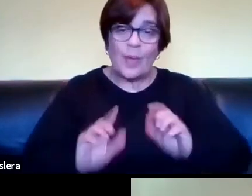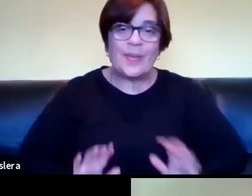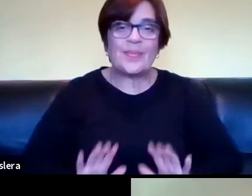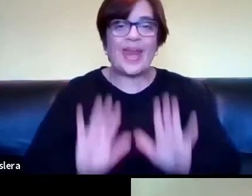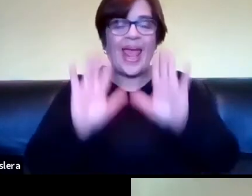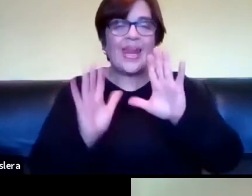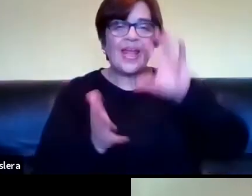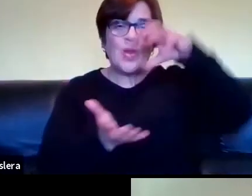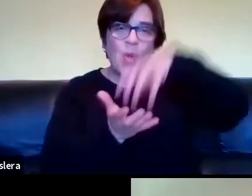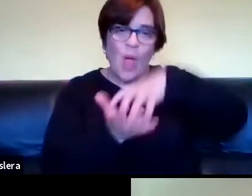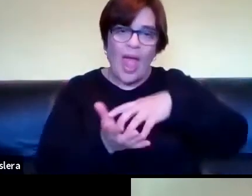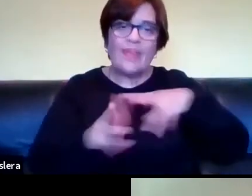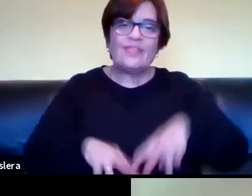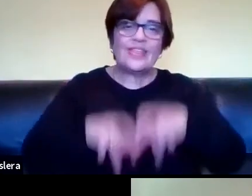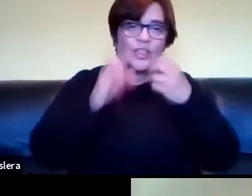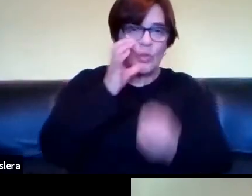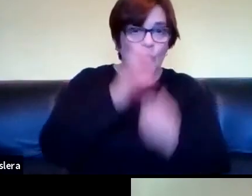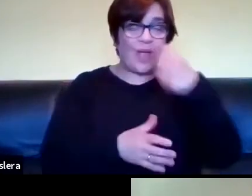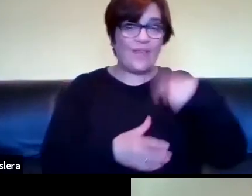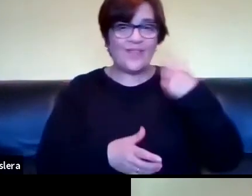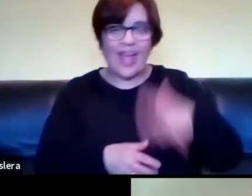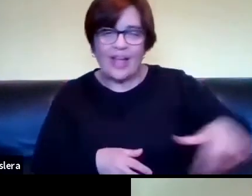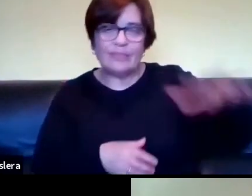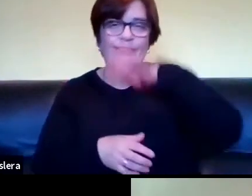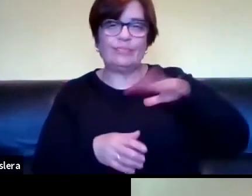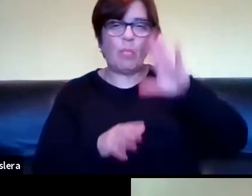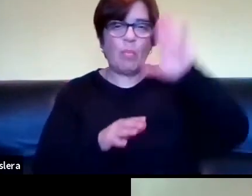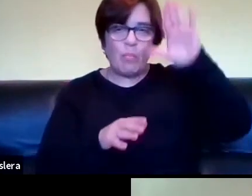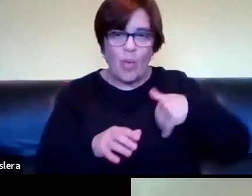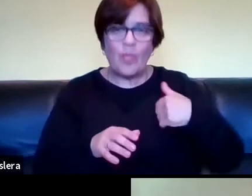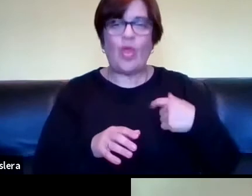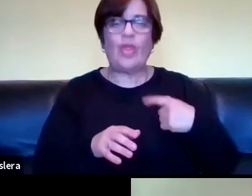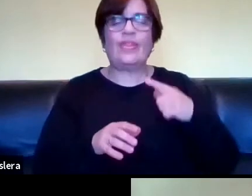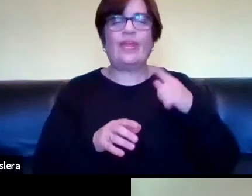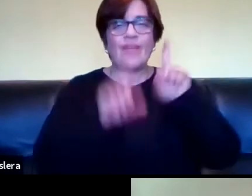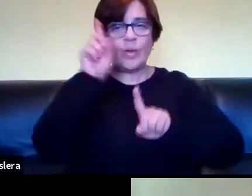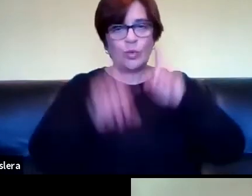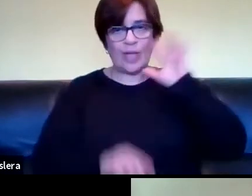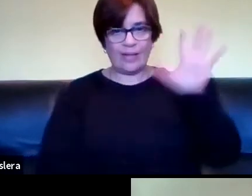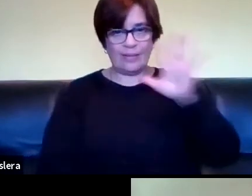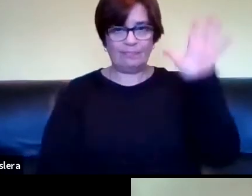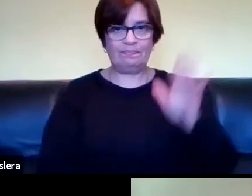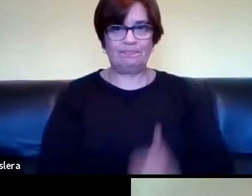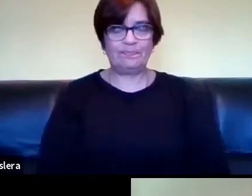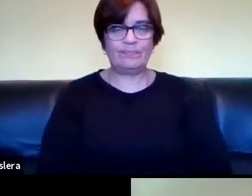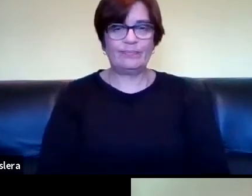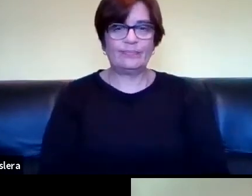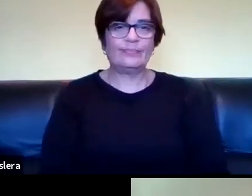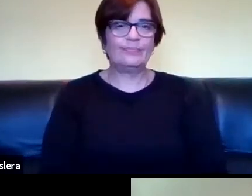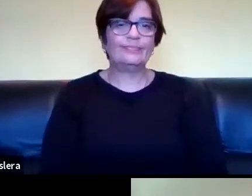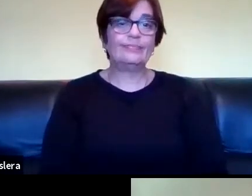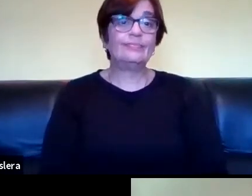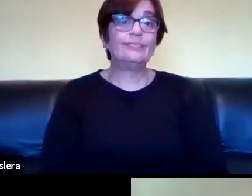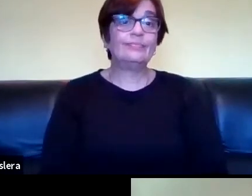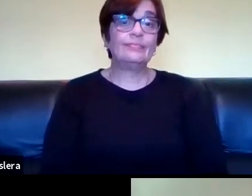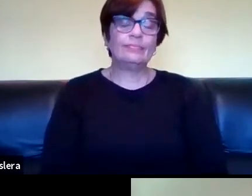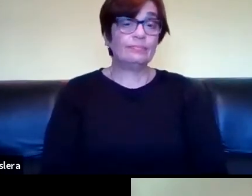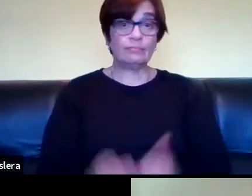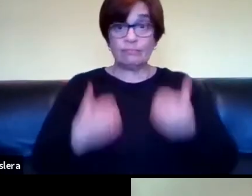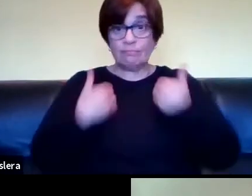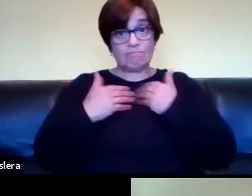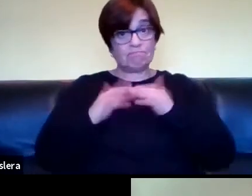experimentación innovación social de la facultad de psicología bueno de mi parte